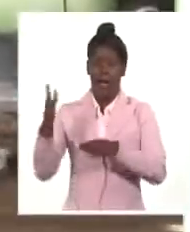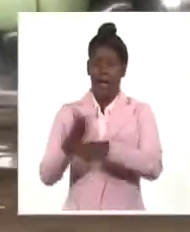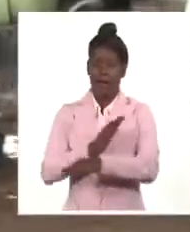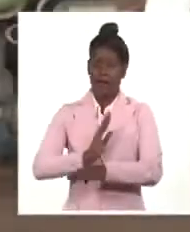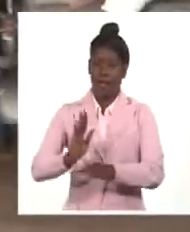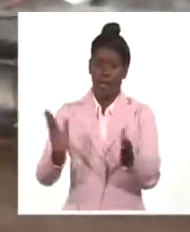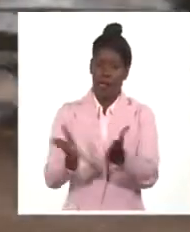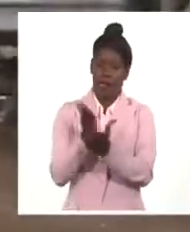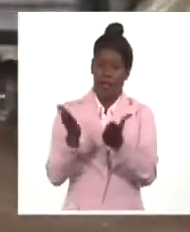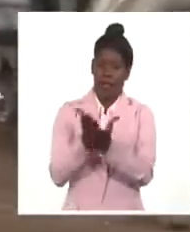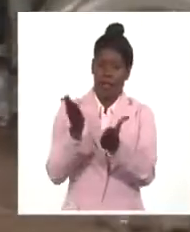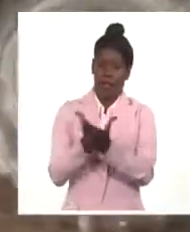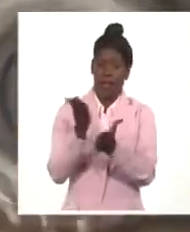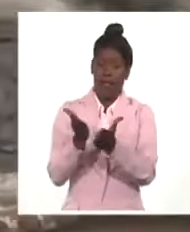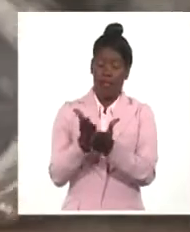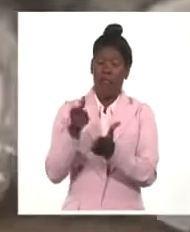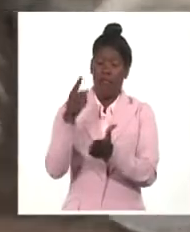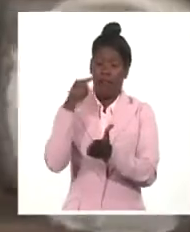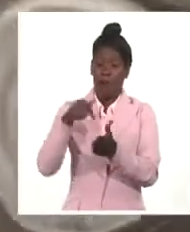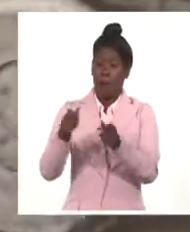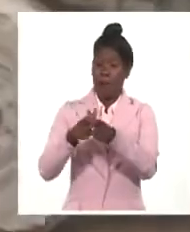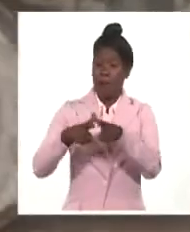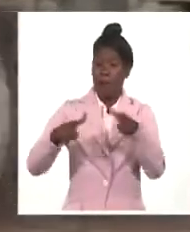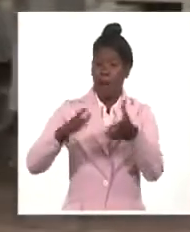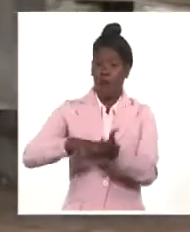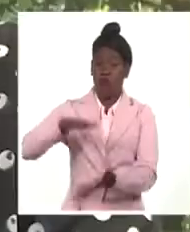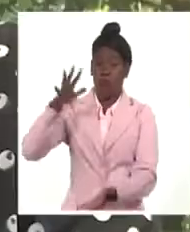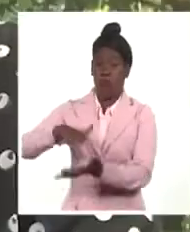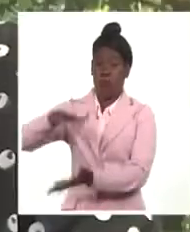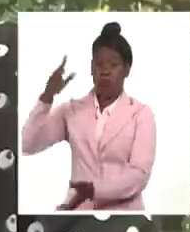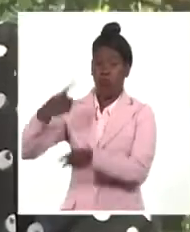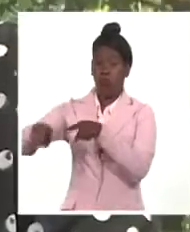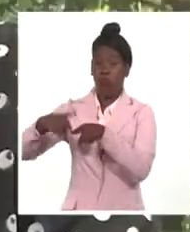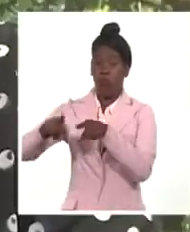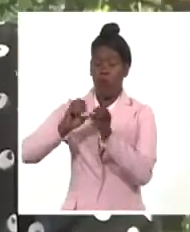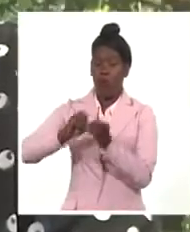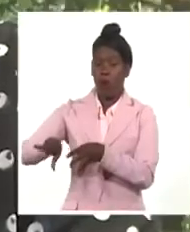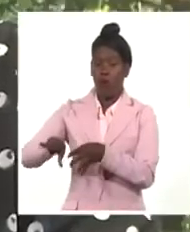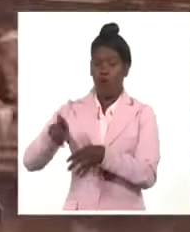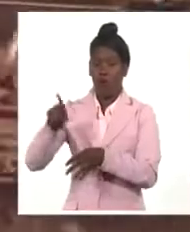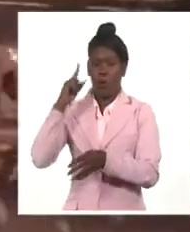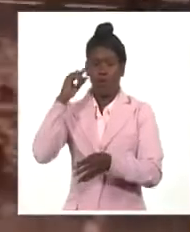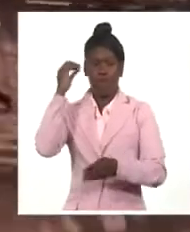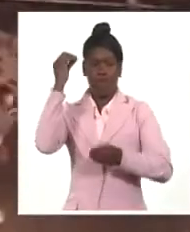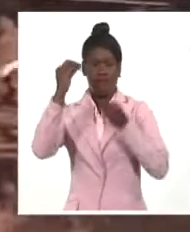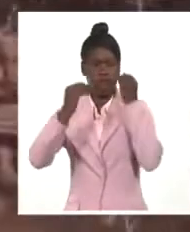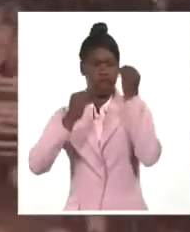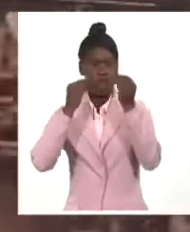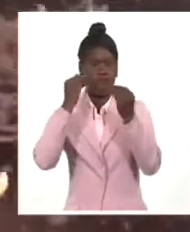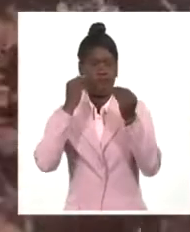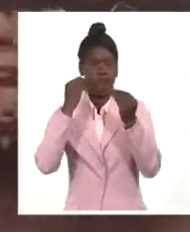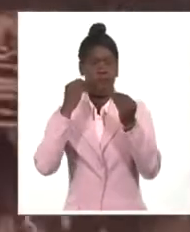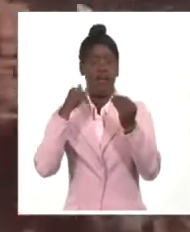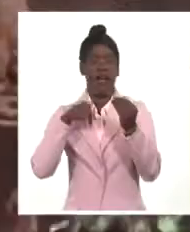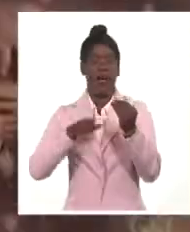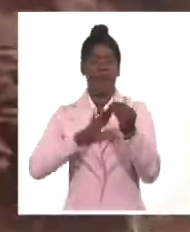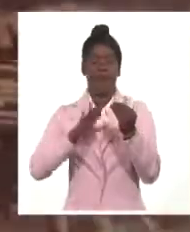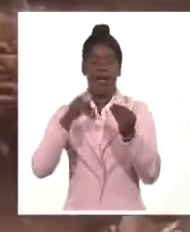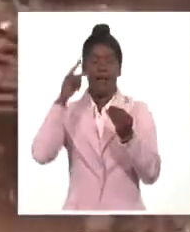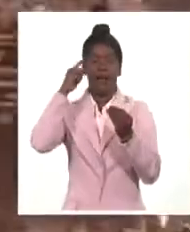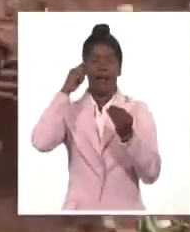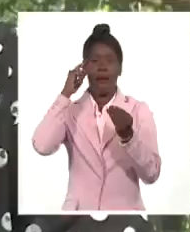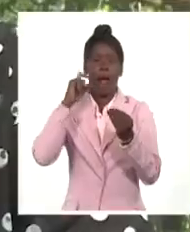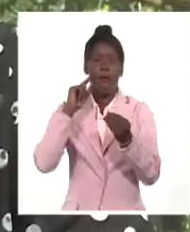cifras también preocupantes. En el caso de las pérdidas en campo durante la cosecha hemos hecho estudios en papa, en